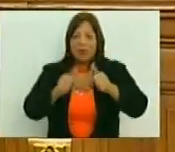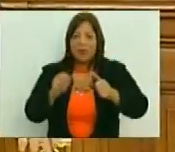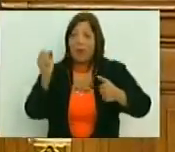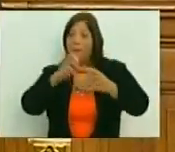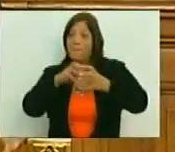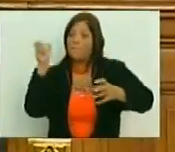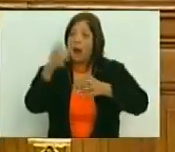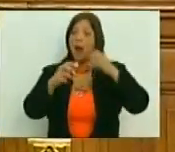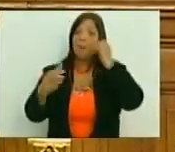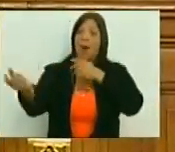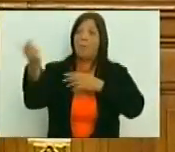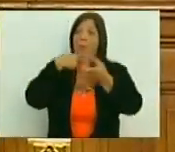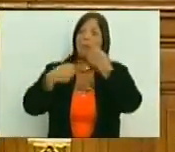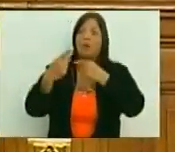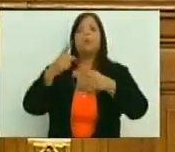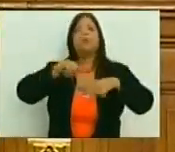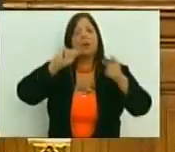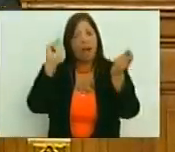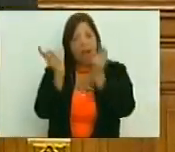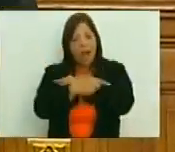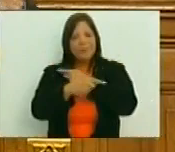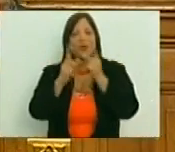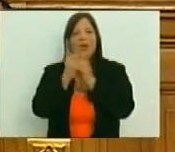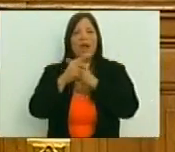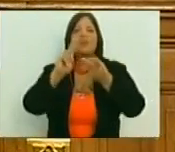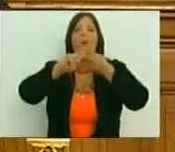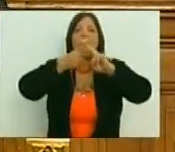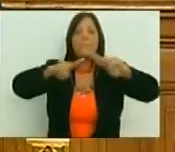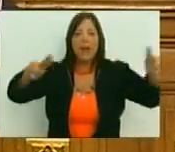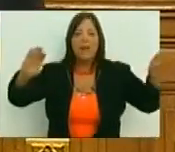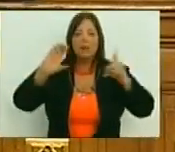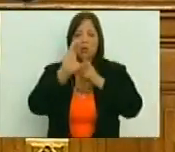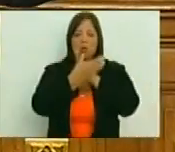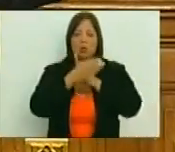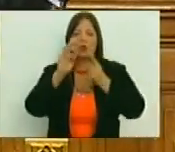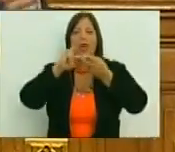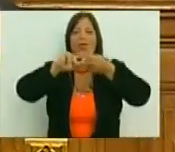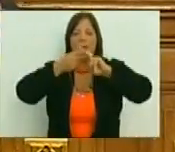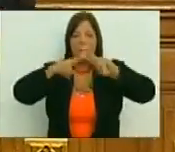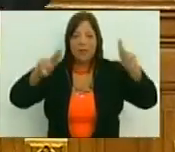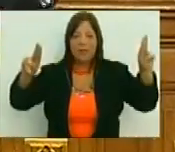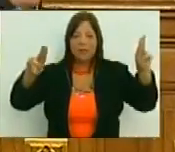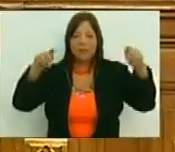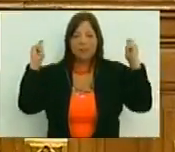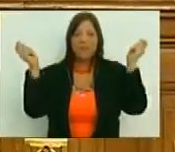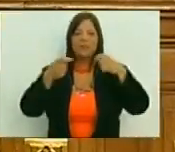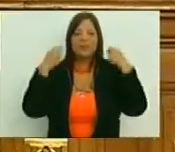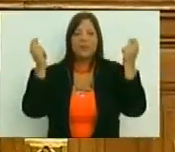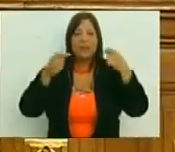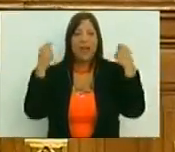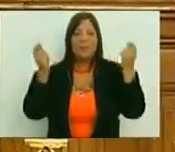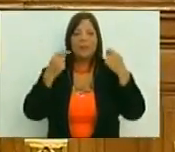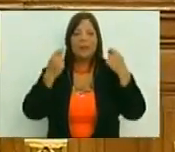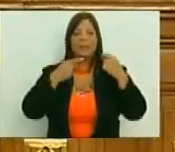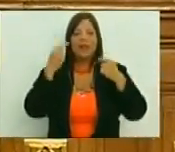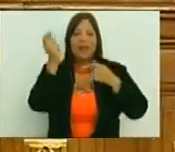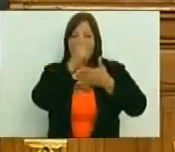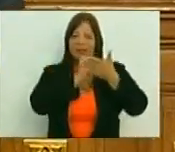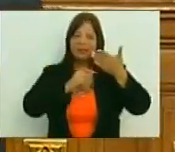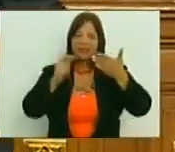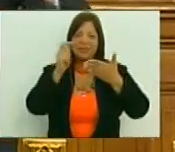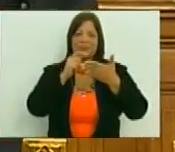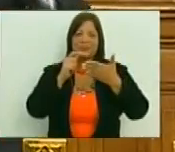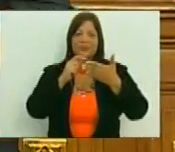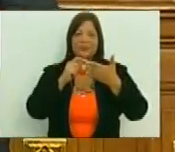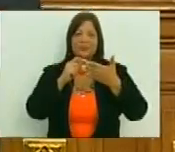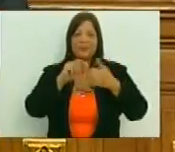Vamos a rescatar entonces entre todos esa cultura de paz, los valores de paz, una campaña por cierto que estuvimos diseñando junto